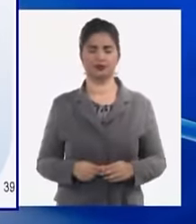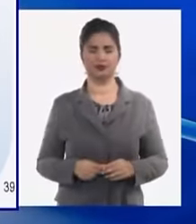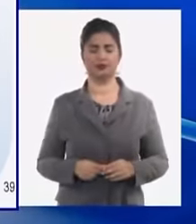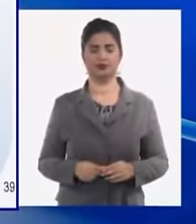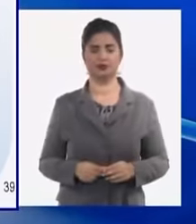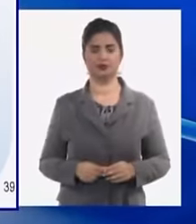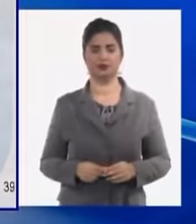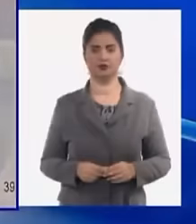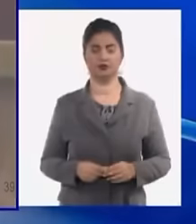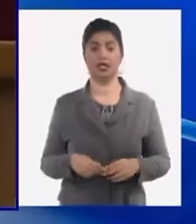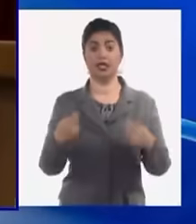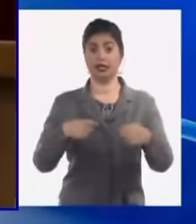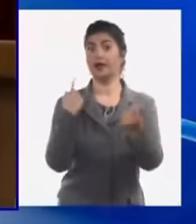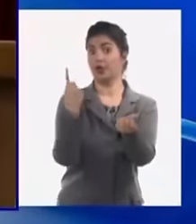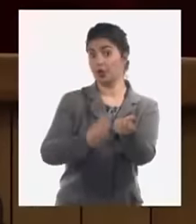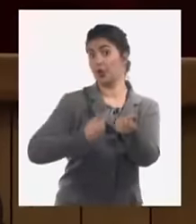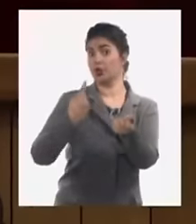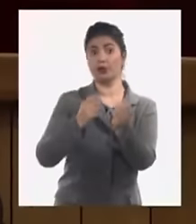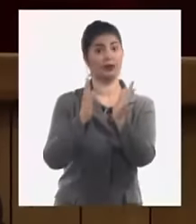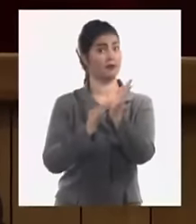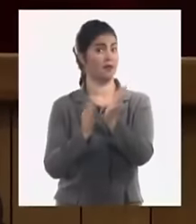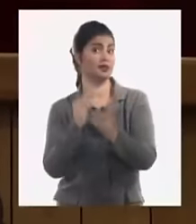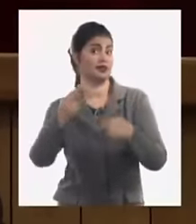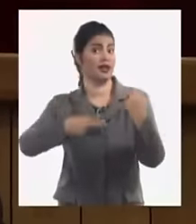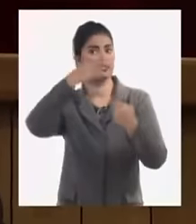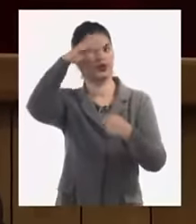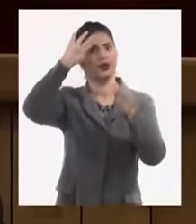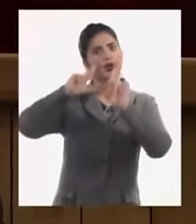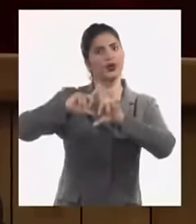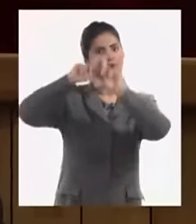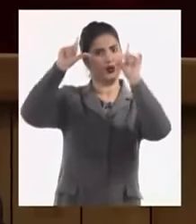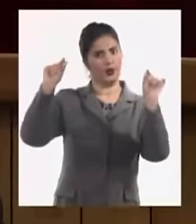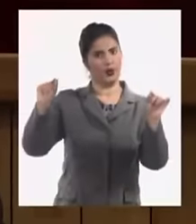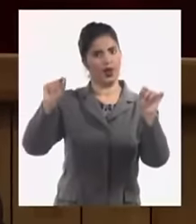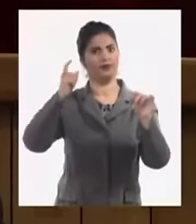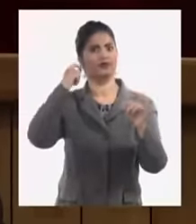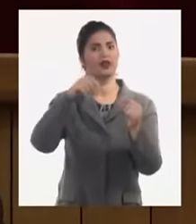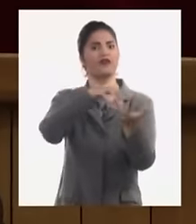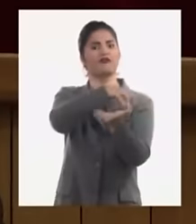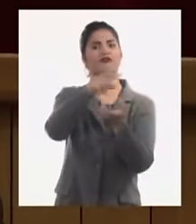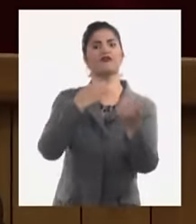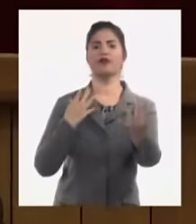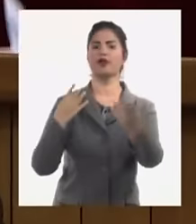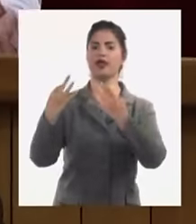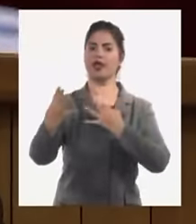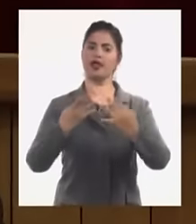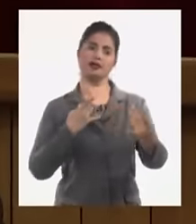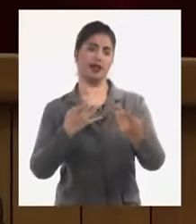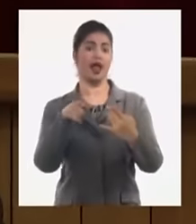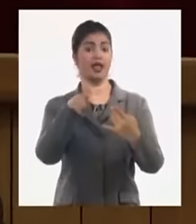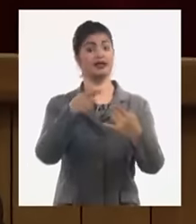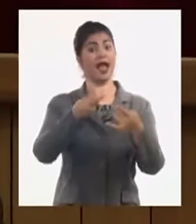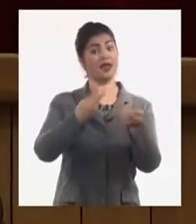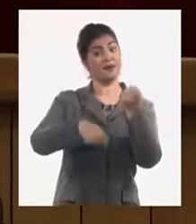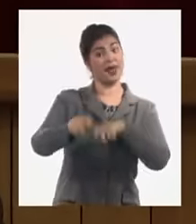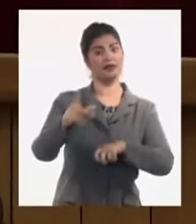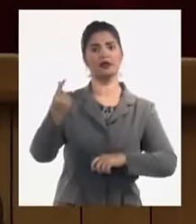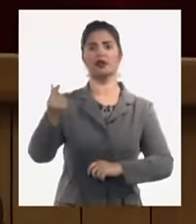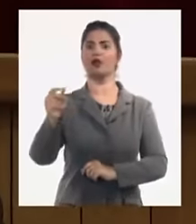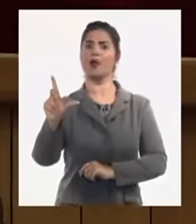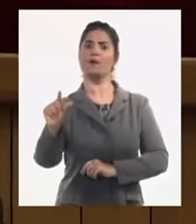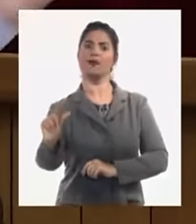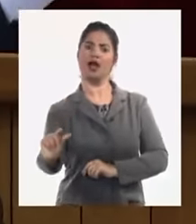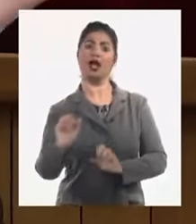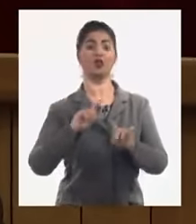no lo hacemos más a menudo en todos los lugares es decir que existe un potencial y nosotros tenemos que seguir trabajando en ello